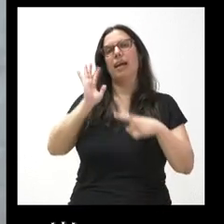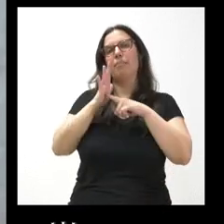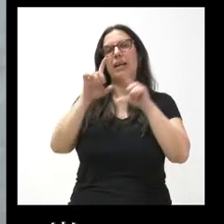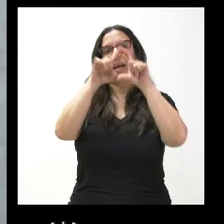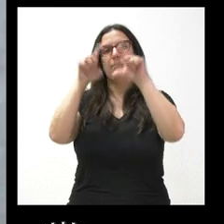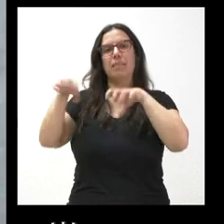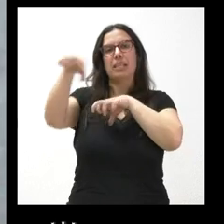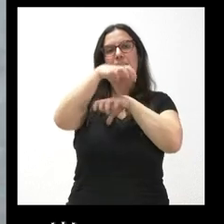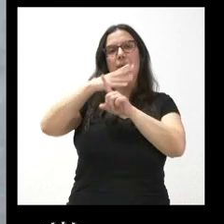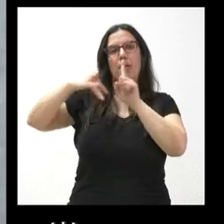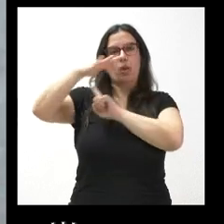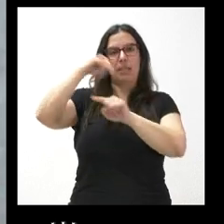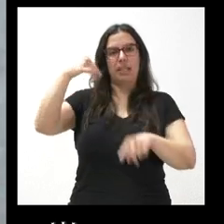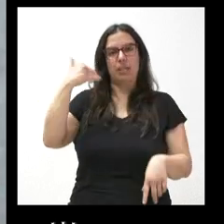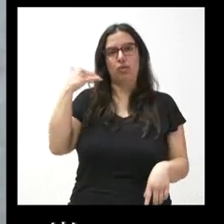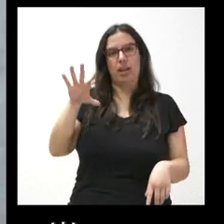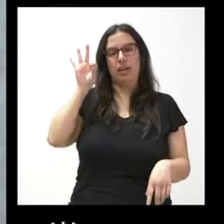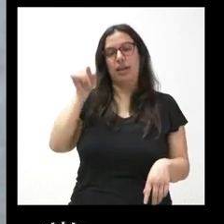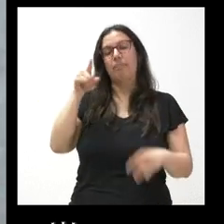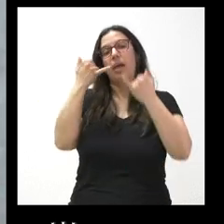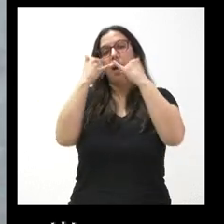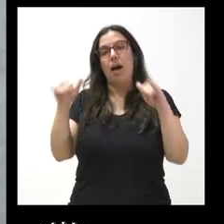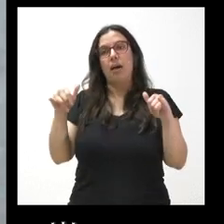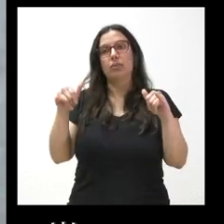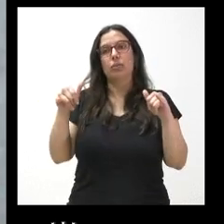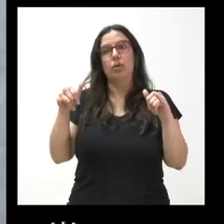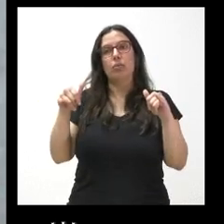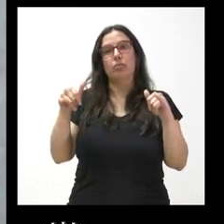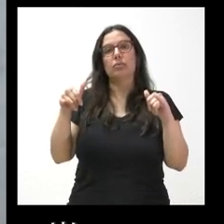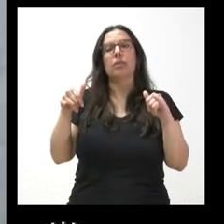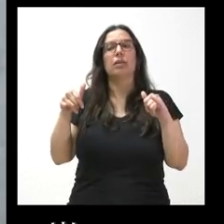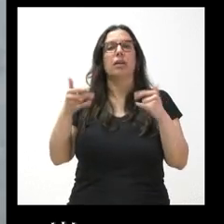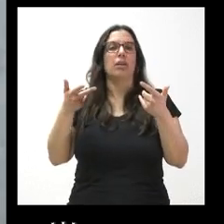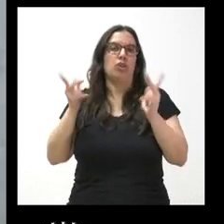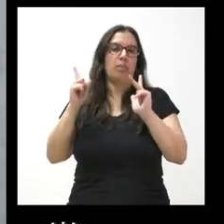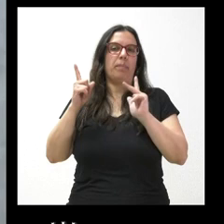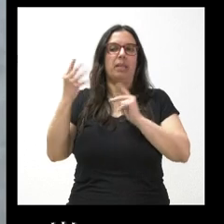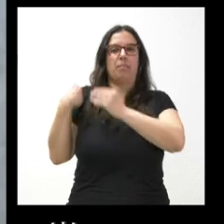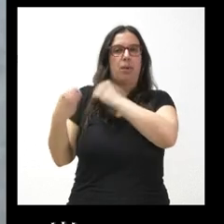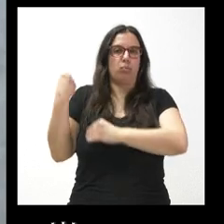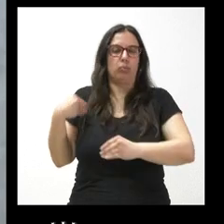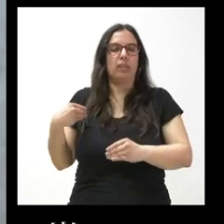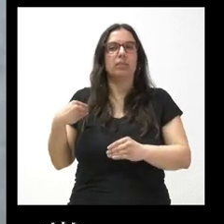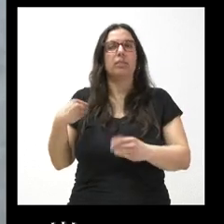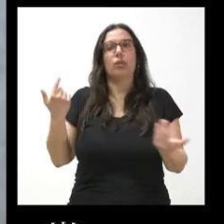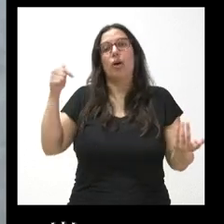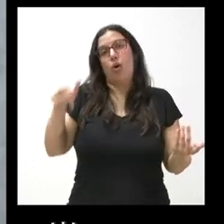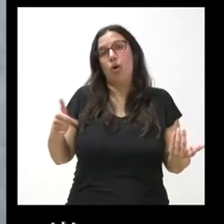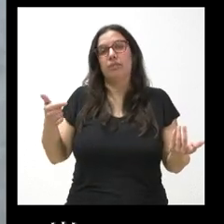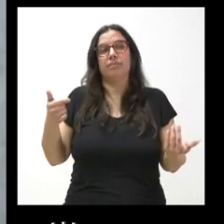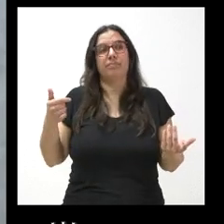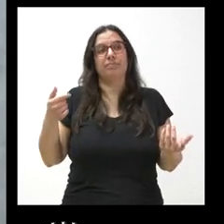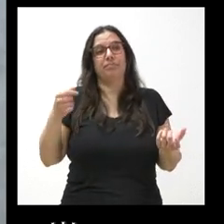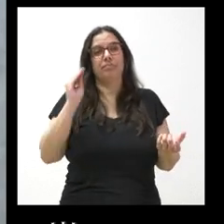del Medio Ambiente. El acto no estuvo abierto a las preguntas de los periodistas presentes y hoy me toca hacérsela a usted.